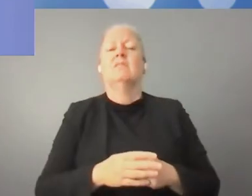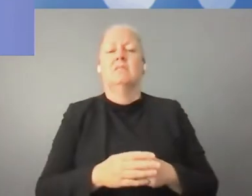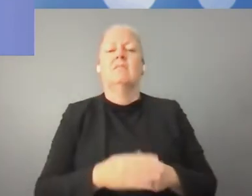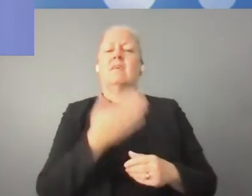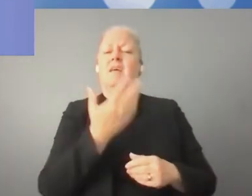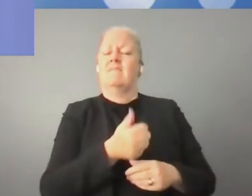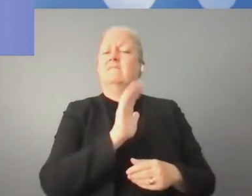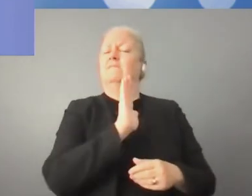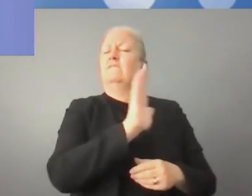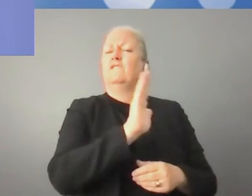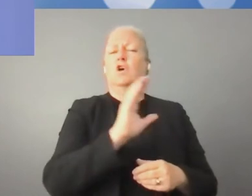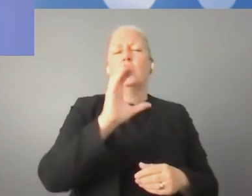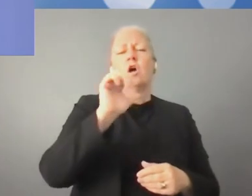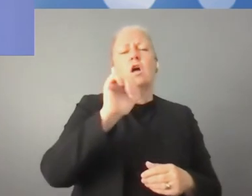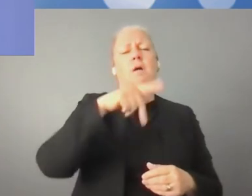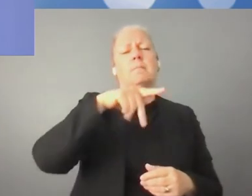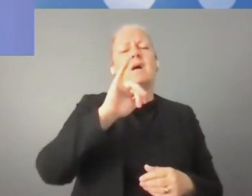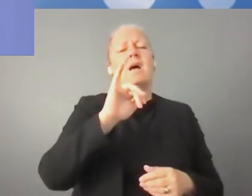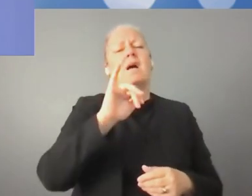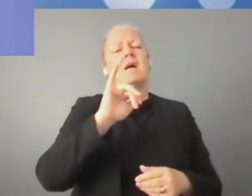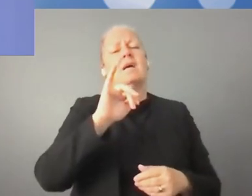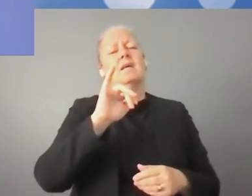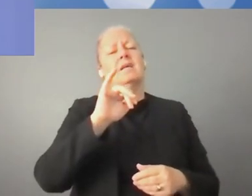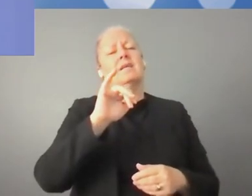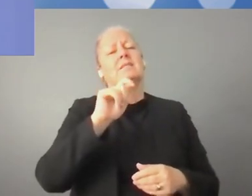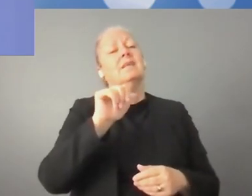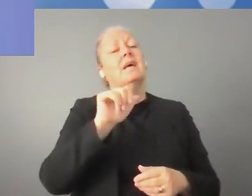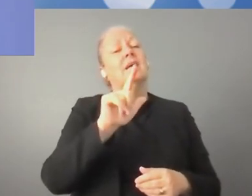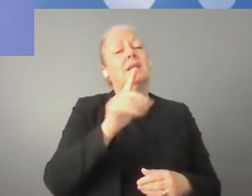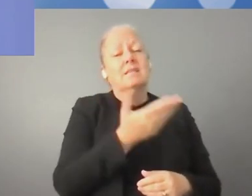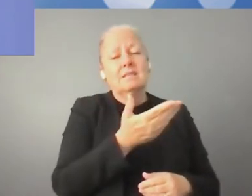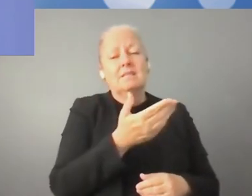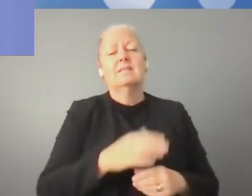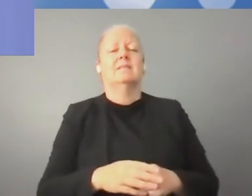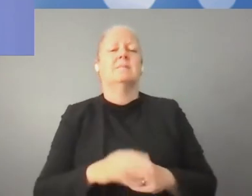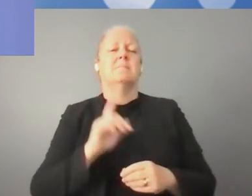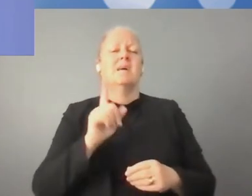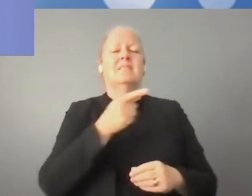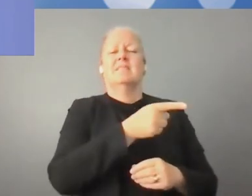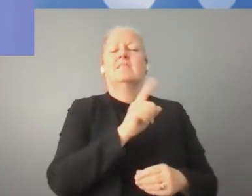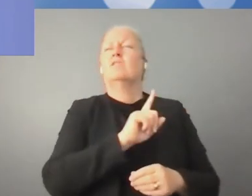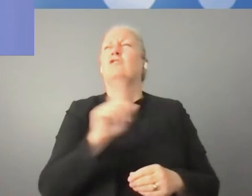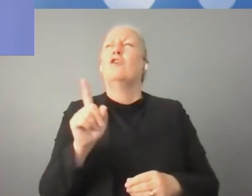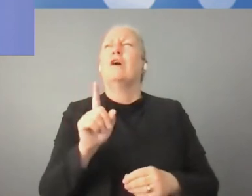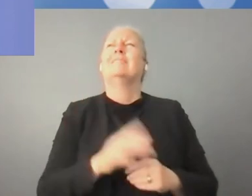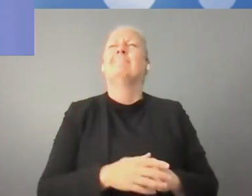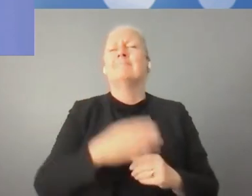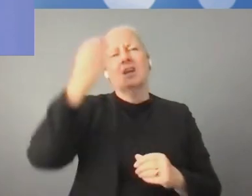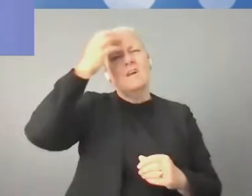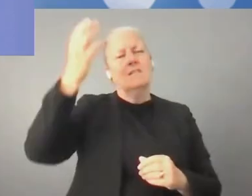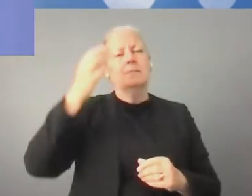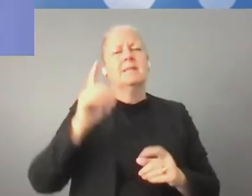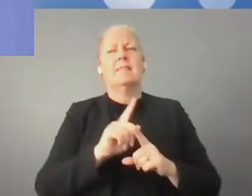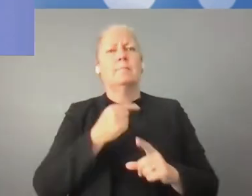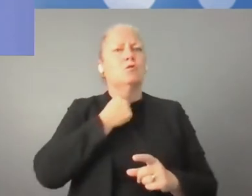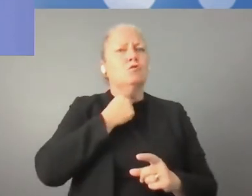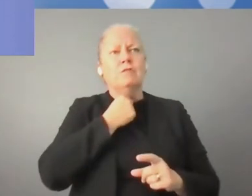necesitamos